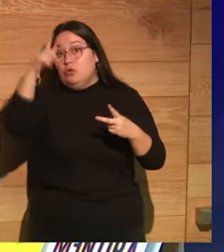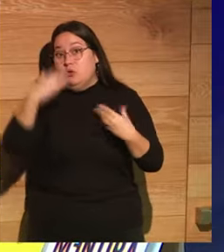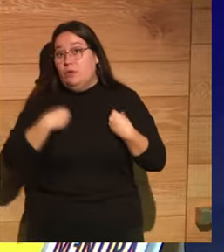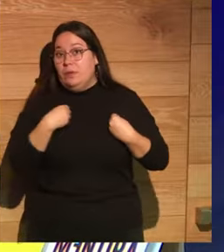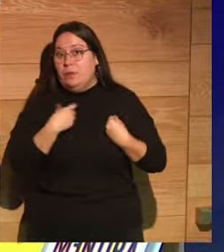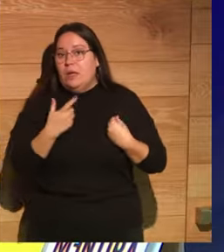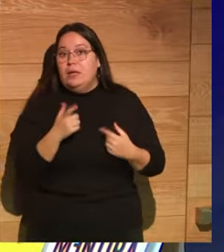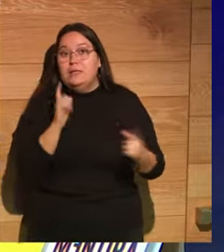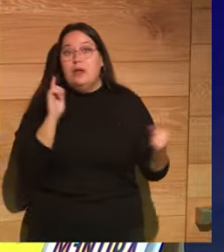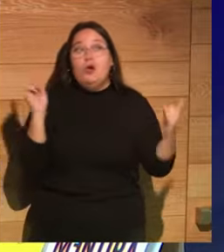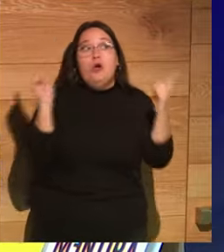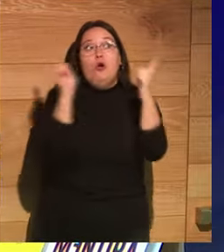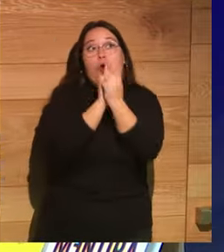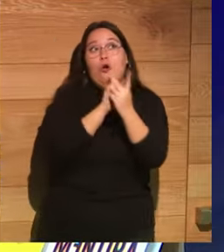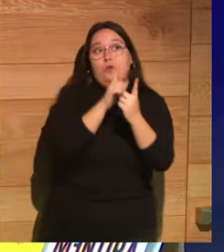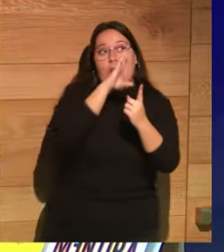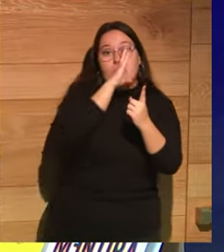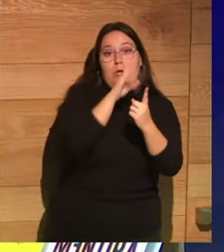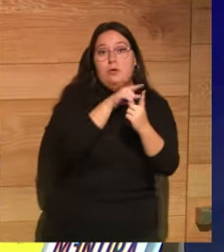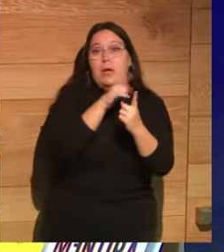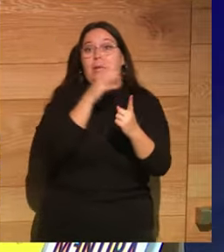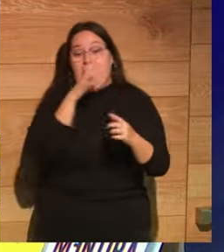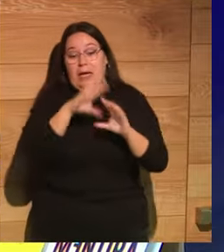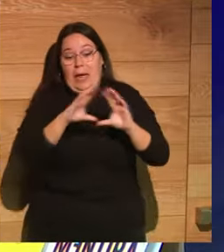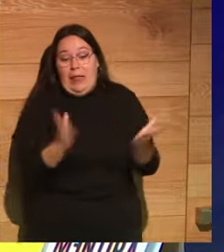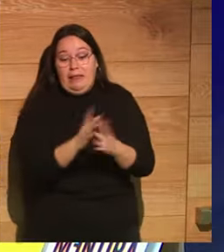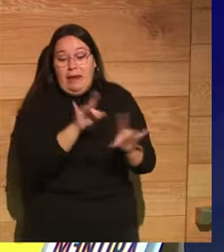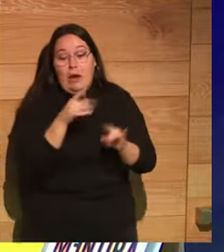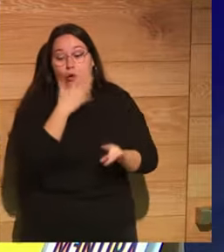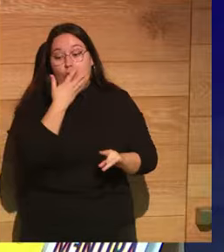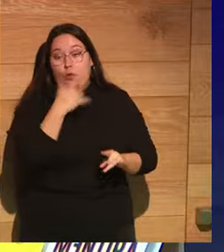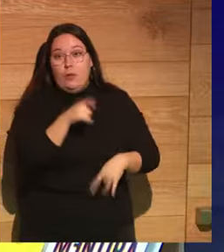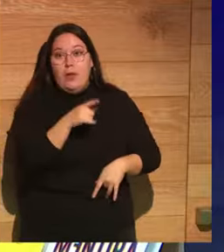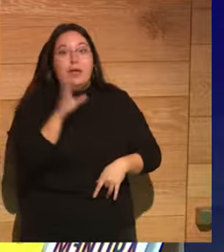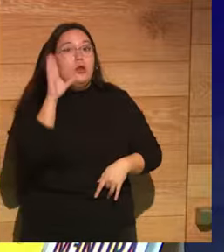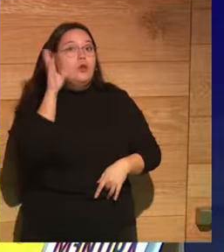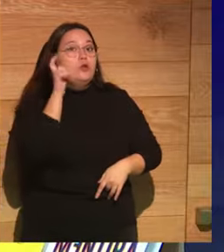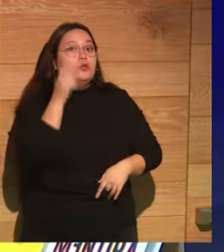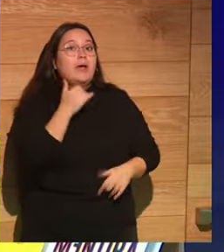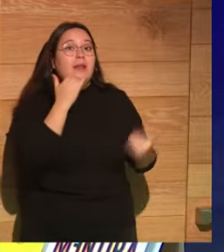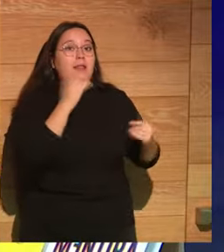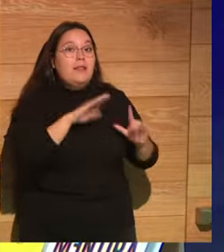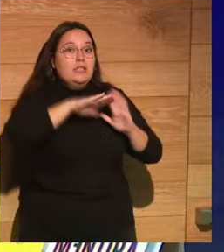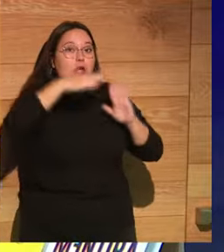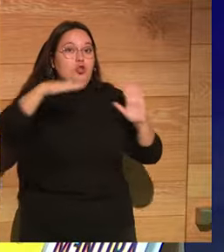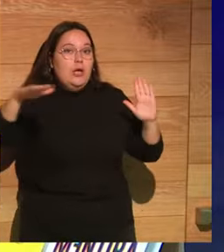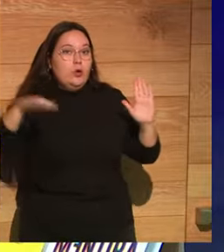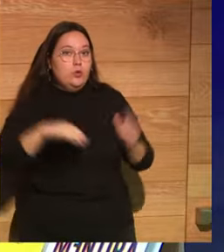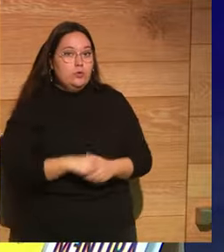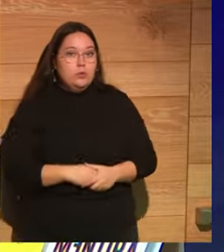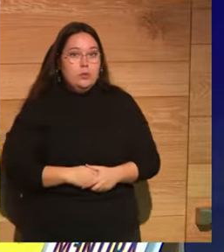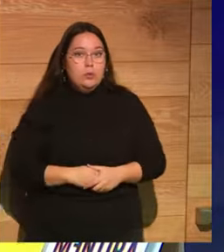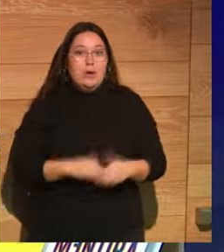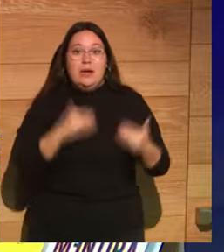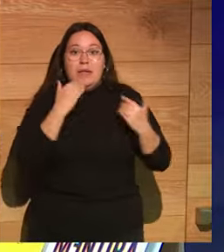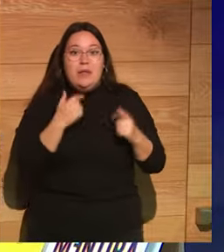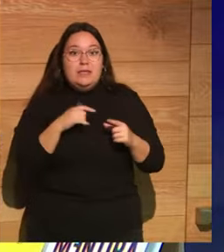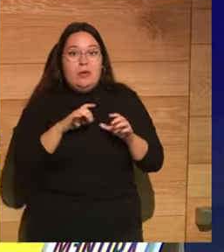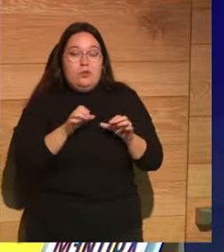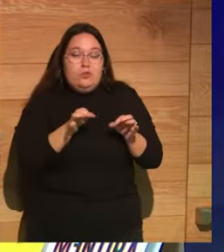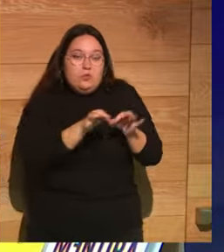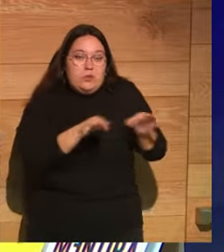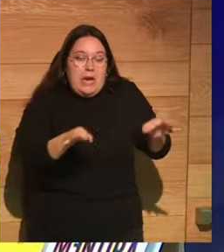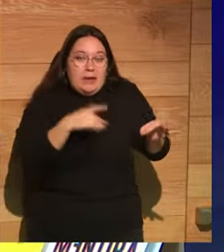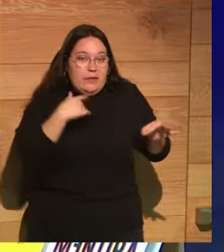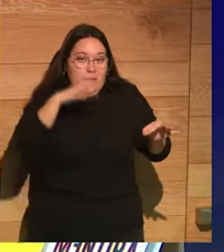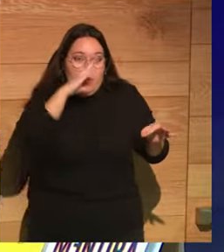contra los de la luna que ellos conocían la tierra y que nos escuchaban a través de los ecos que salían de unos pozos lunares que son los cráteres entonces